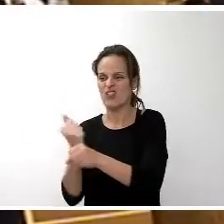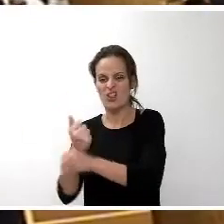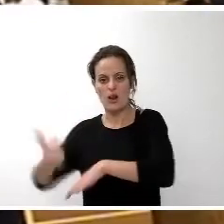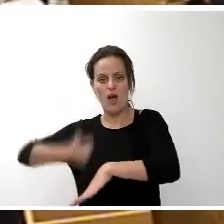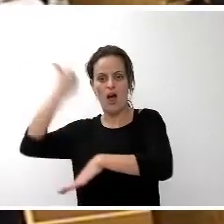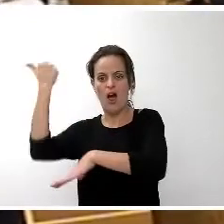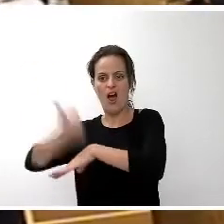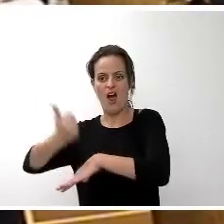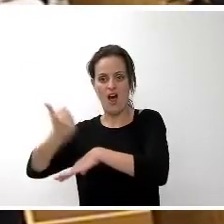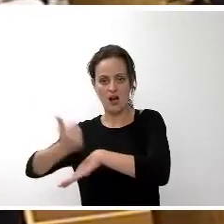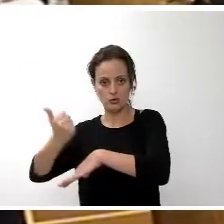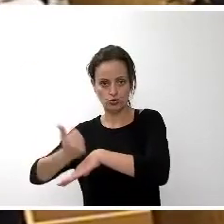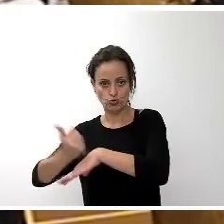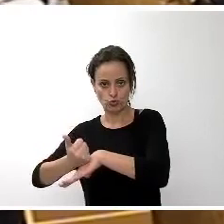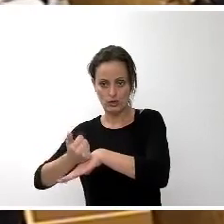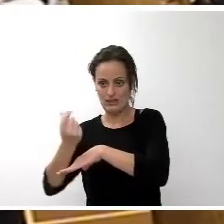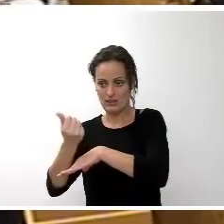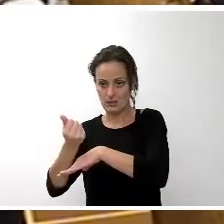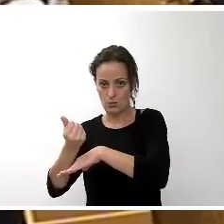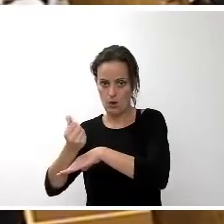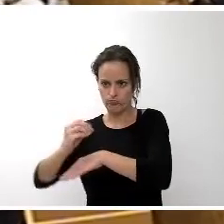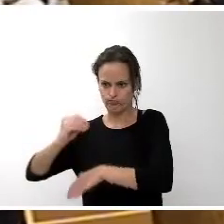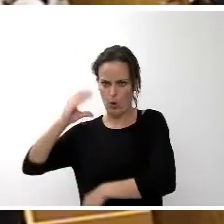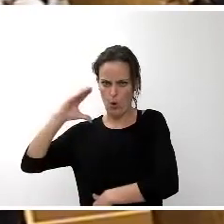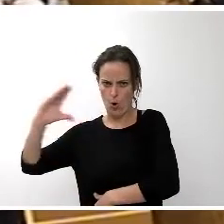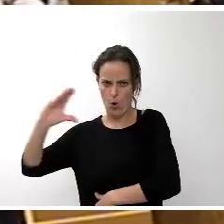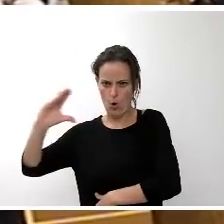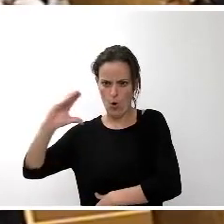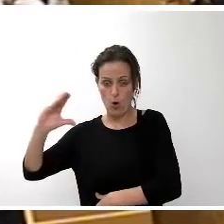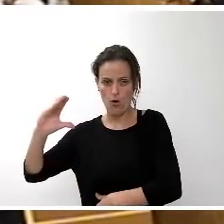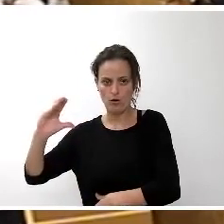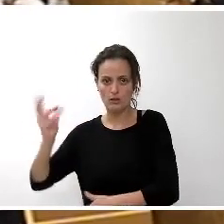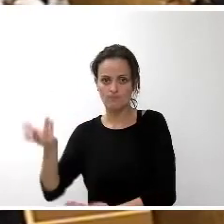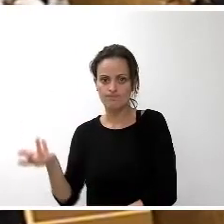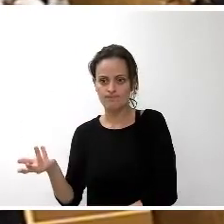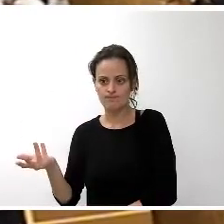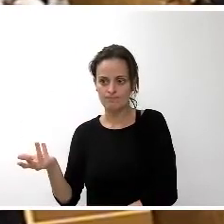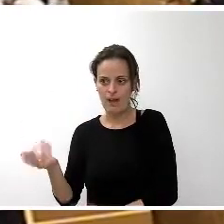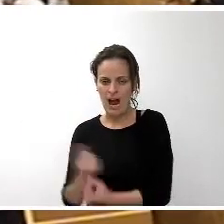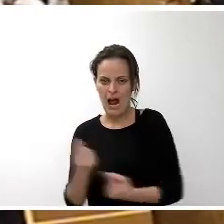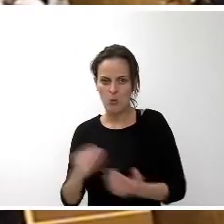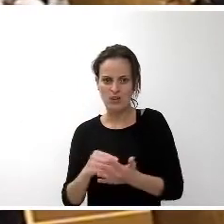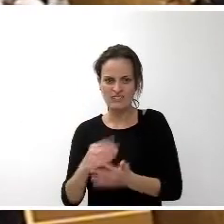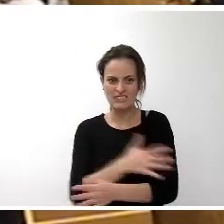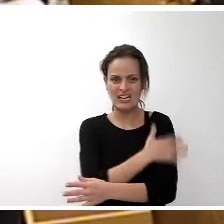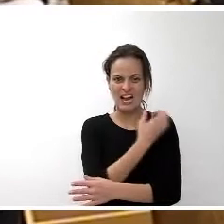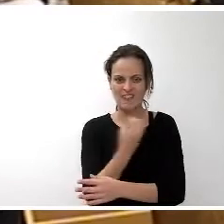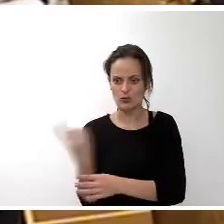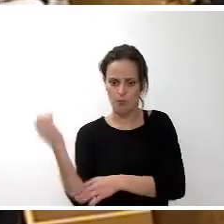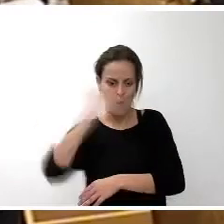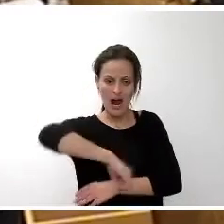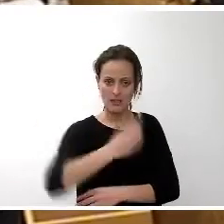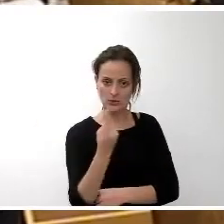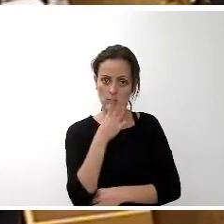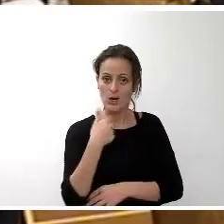no los de Podemos pero en general ganan y mucho a veces más algunos incluso más que los del Cabildo sino la situación económica y social